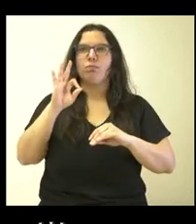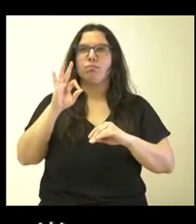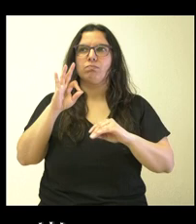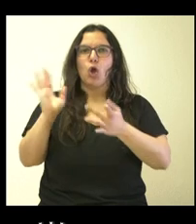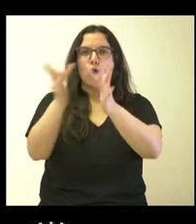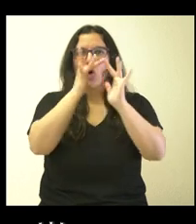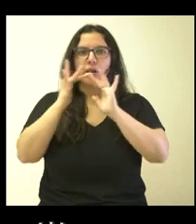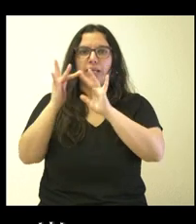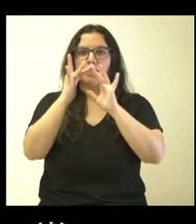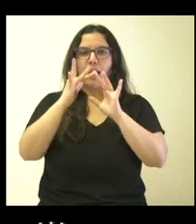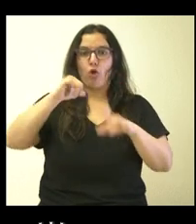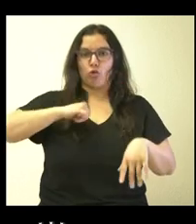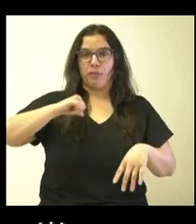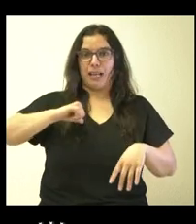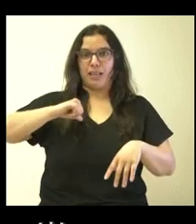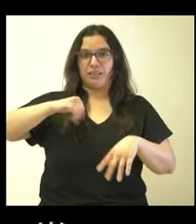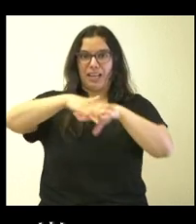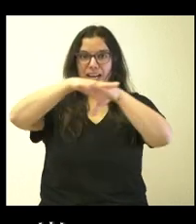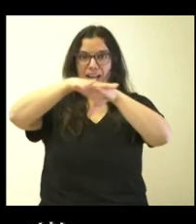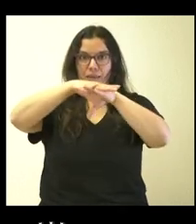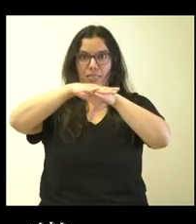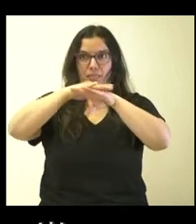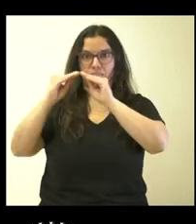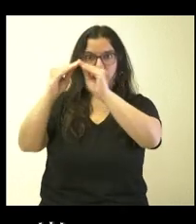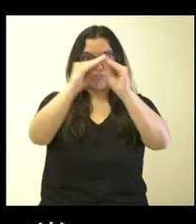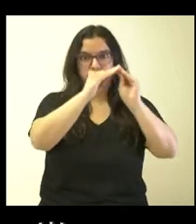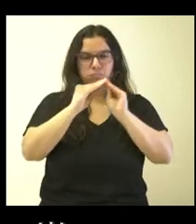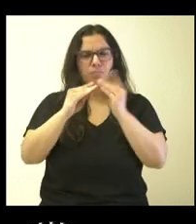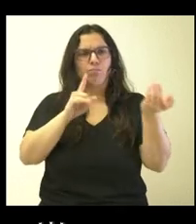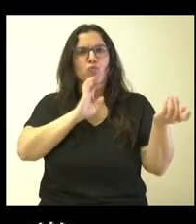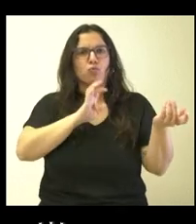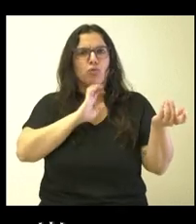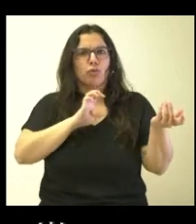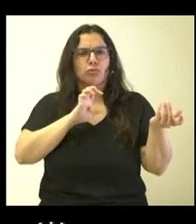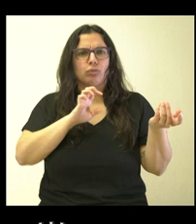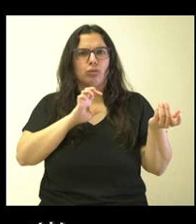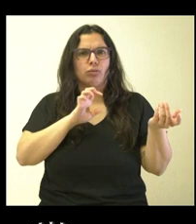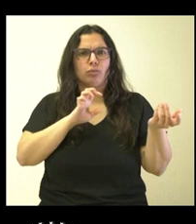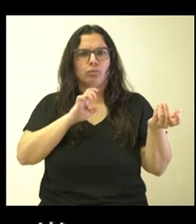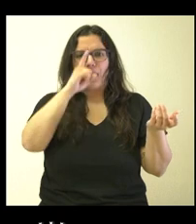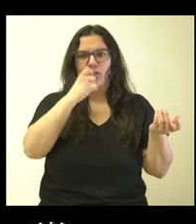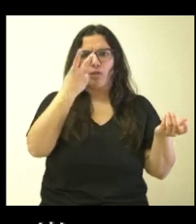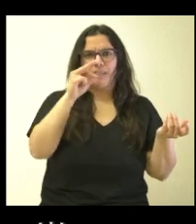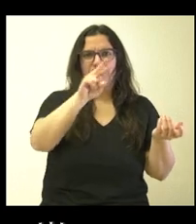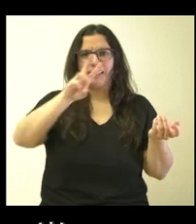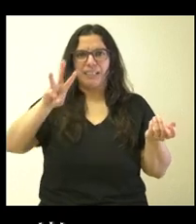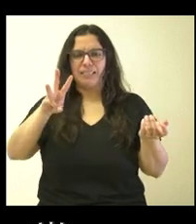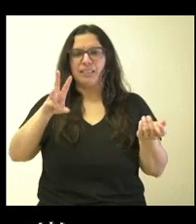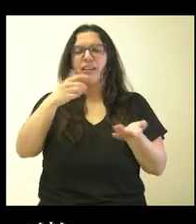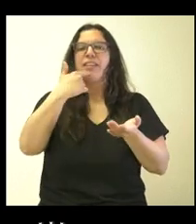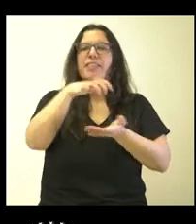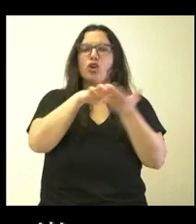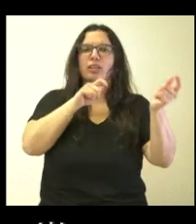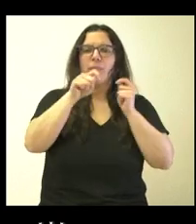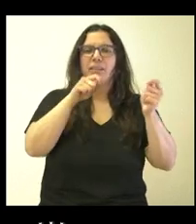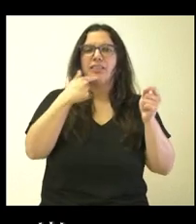complejos hospitalarios de la comunidad. Me resulta curioso eso en 2023. En la nota de prensa se habla de que la